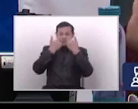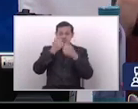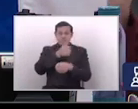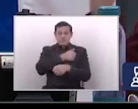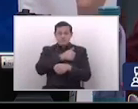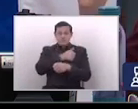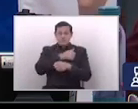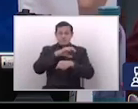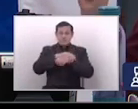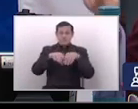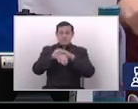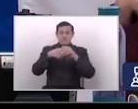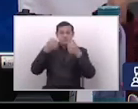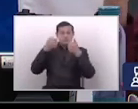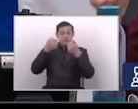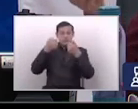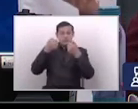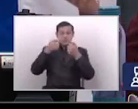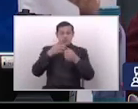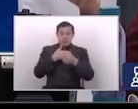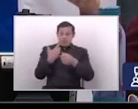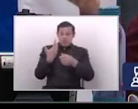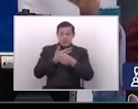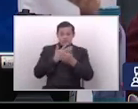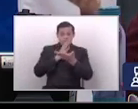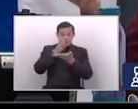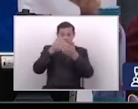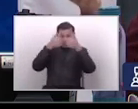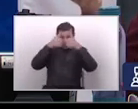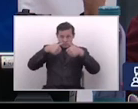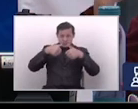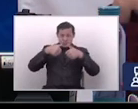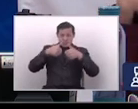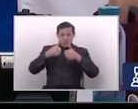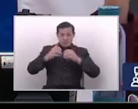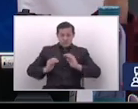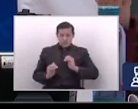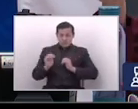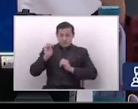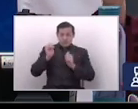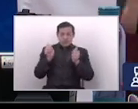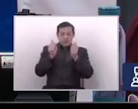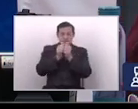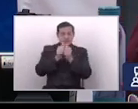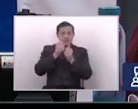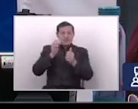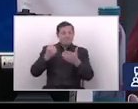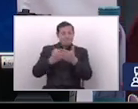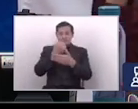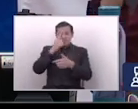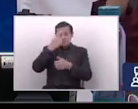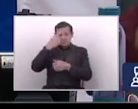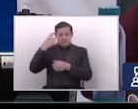con responsabilidad penal. Estuvimos en la aprobación de la ley Crecer Juntos, lástima que no se acuerdan, pero